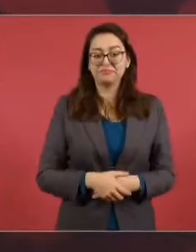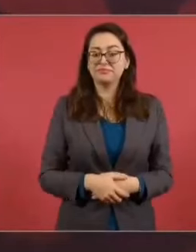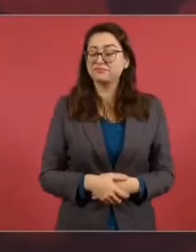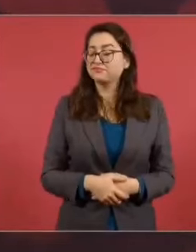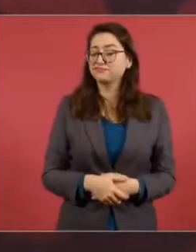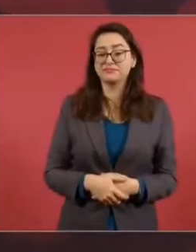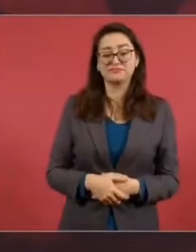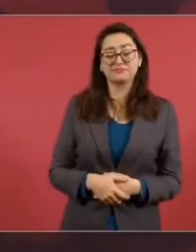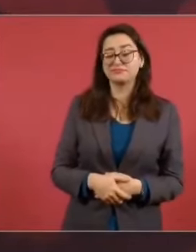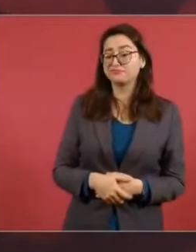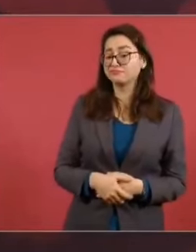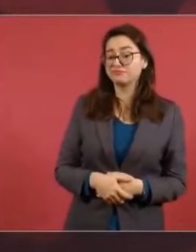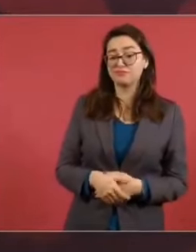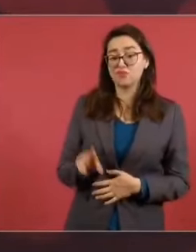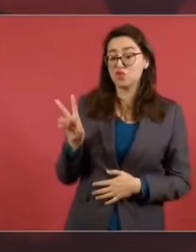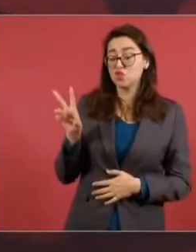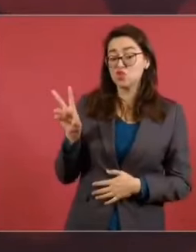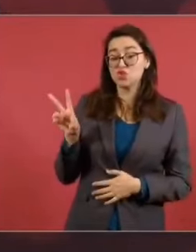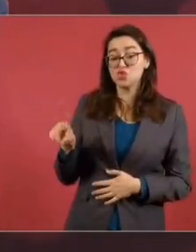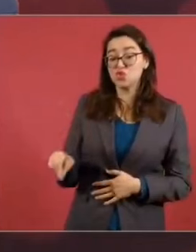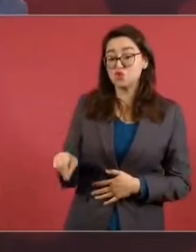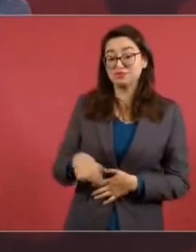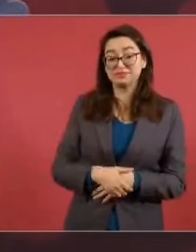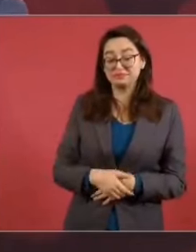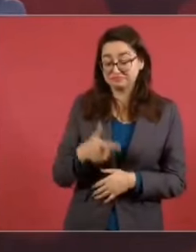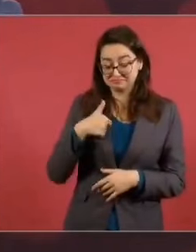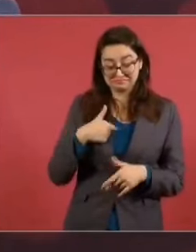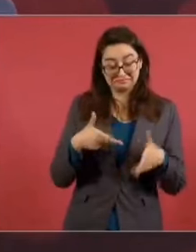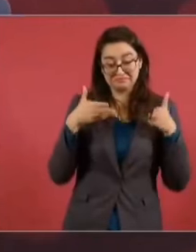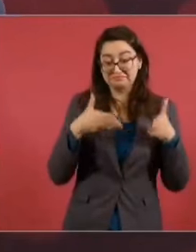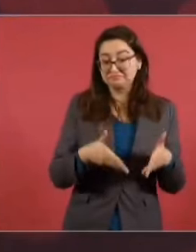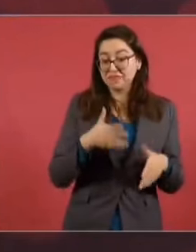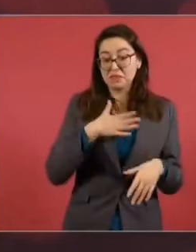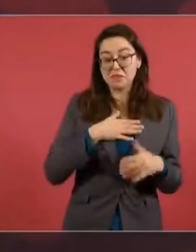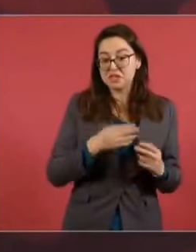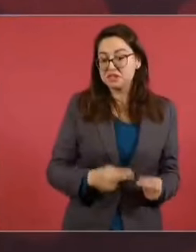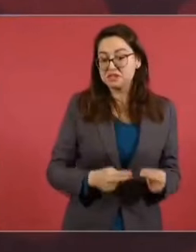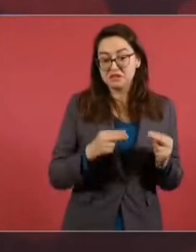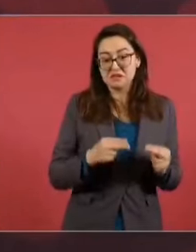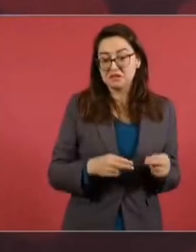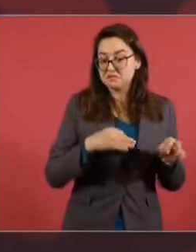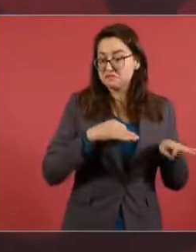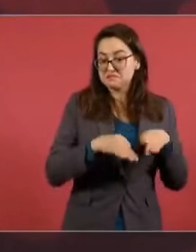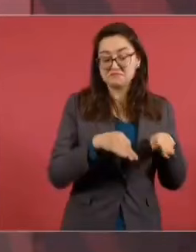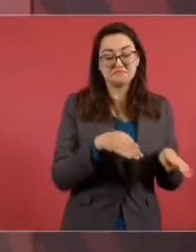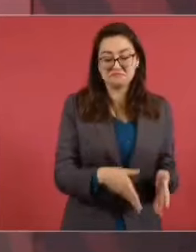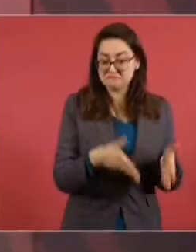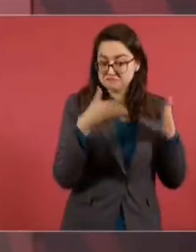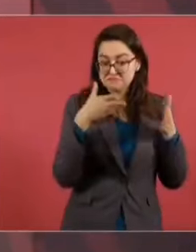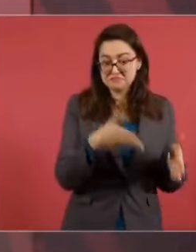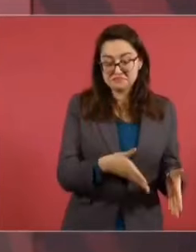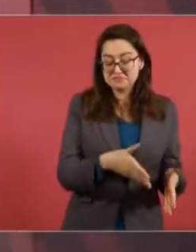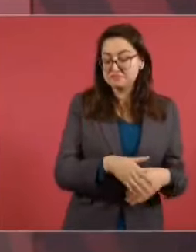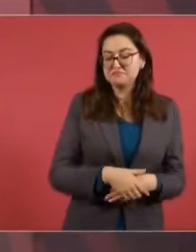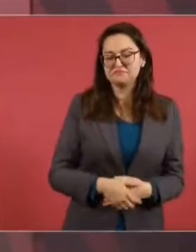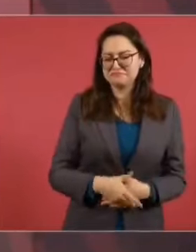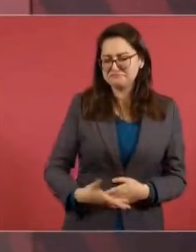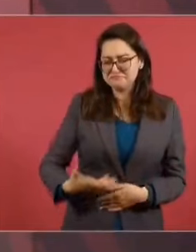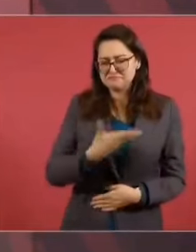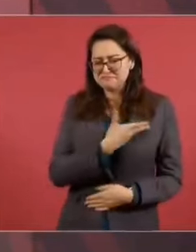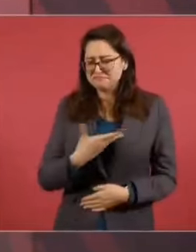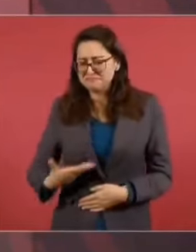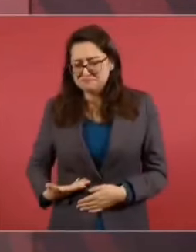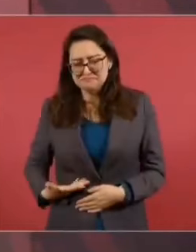yo estoy dedicado a otras cosas y no